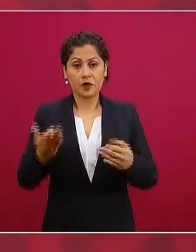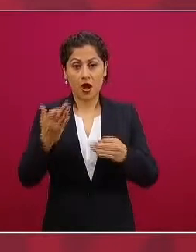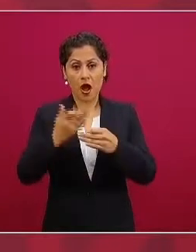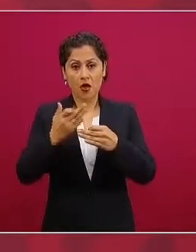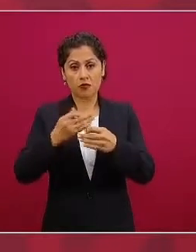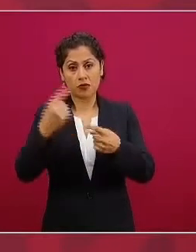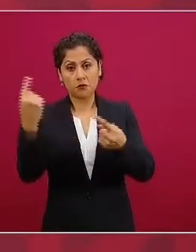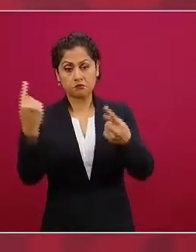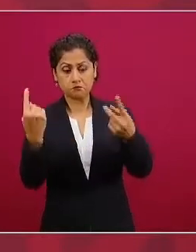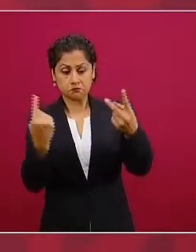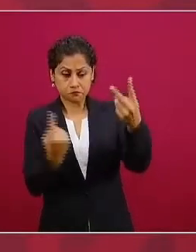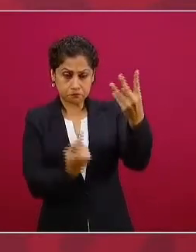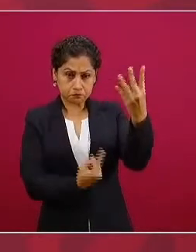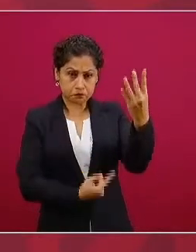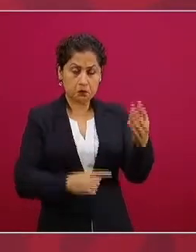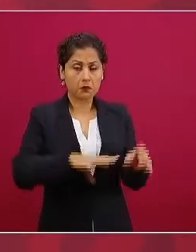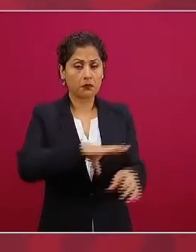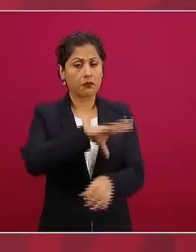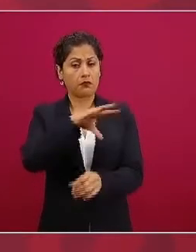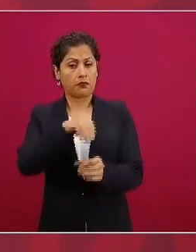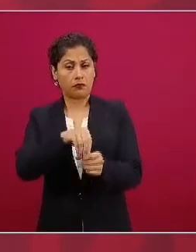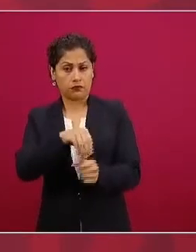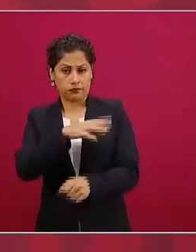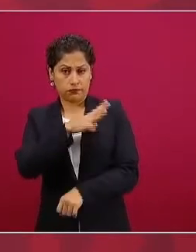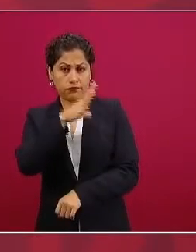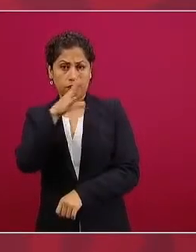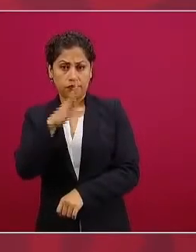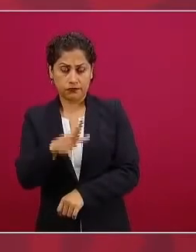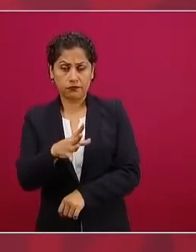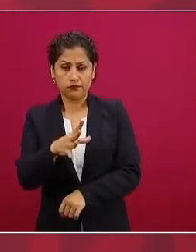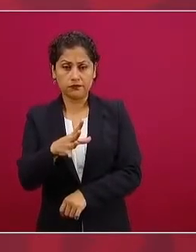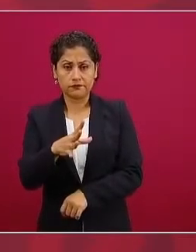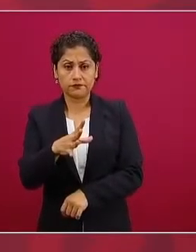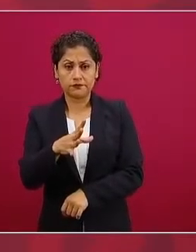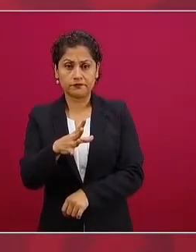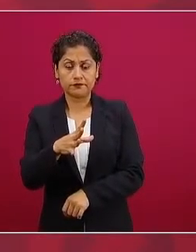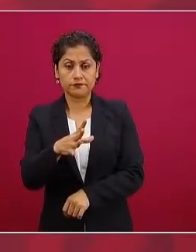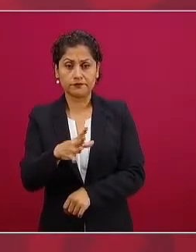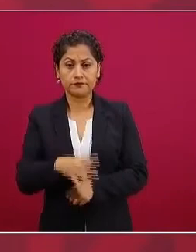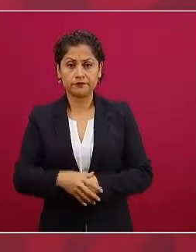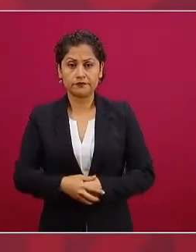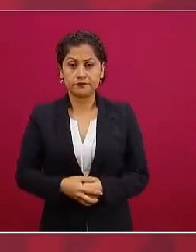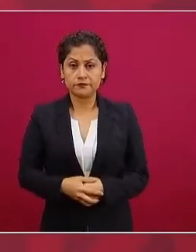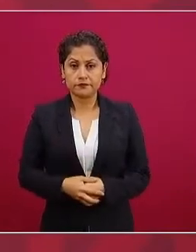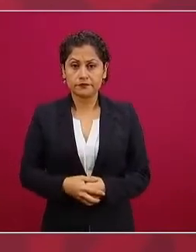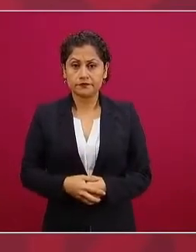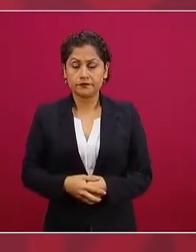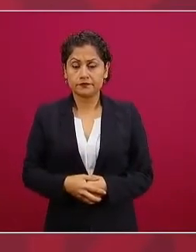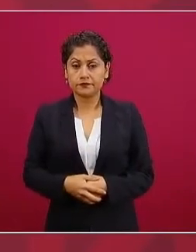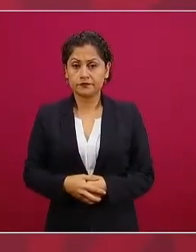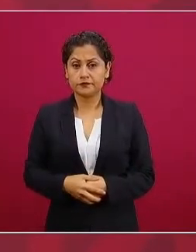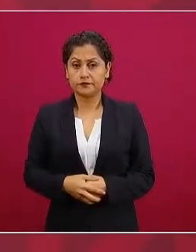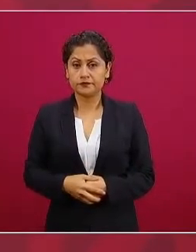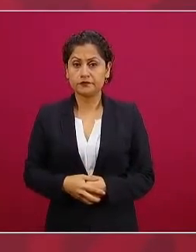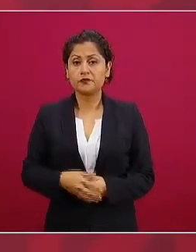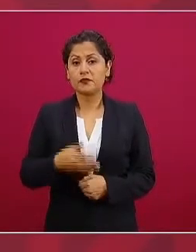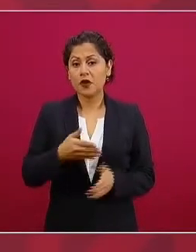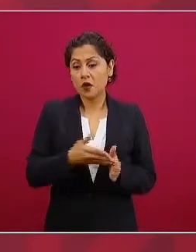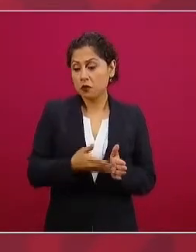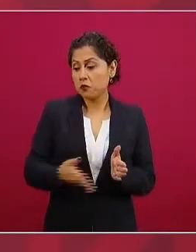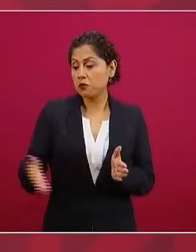Vamos a detallar en estos días